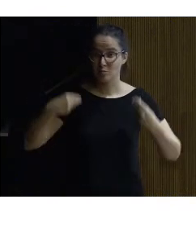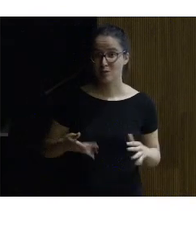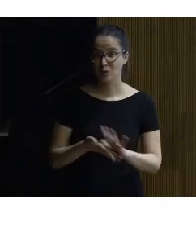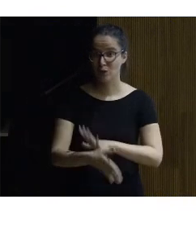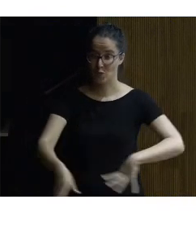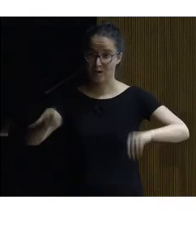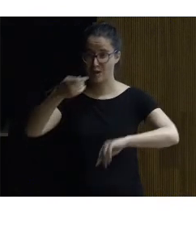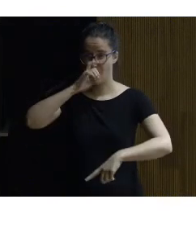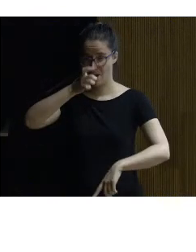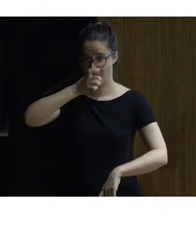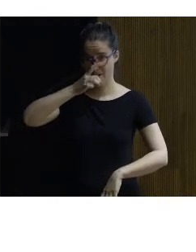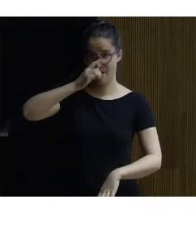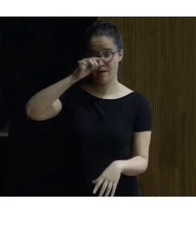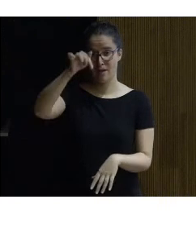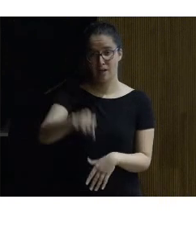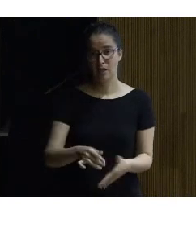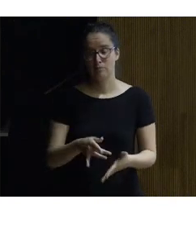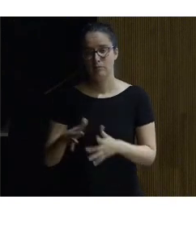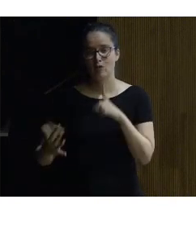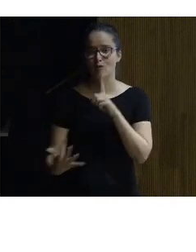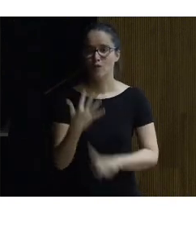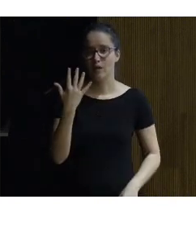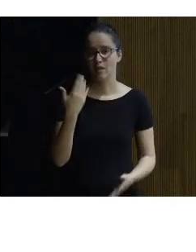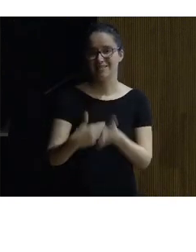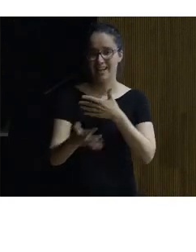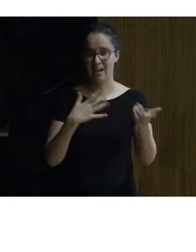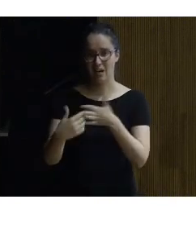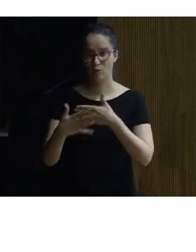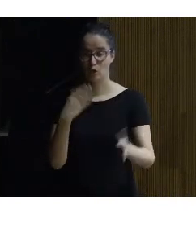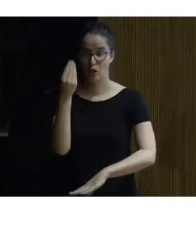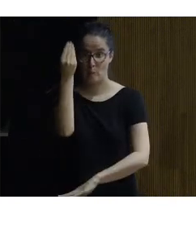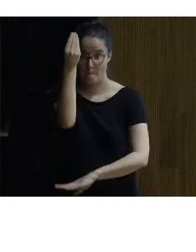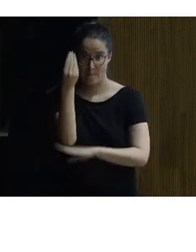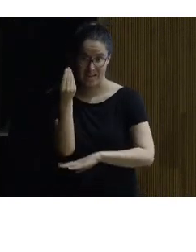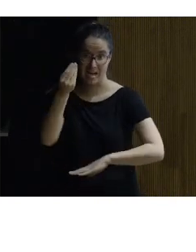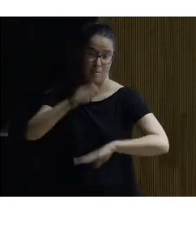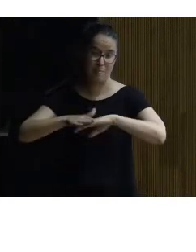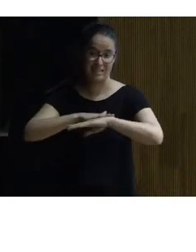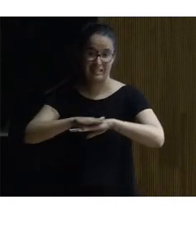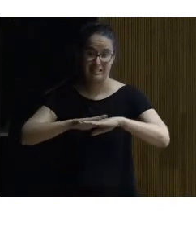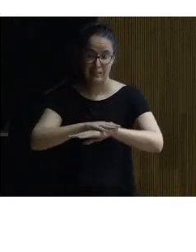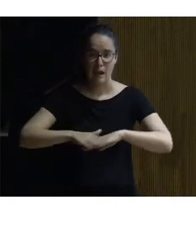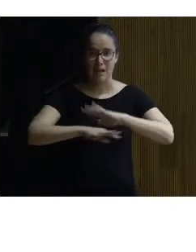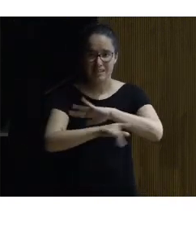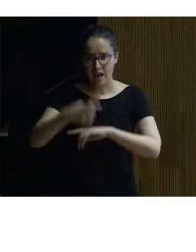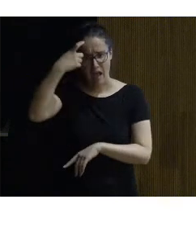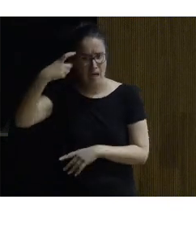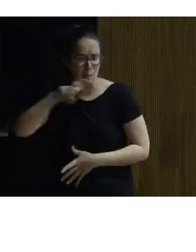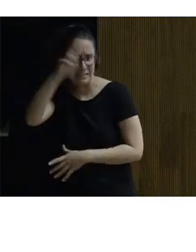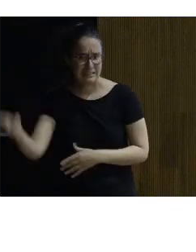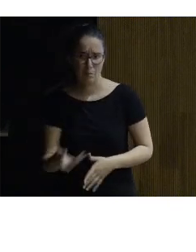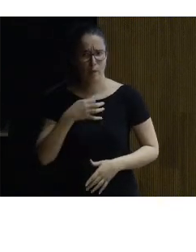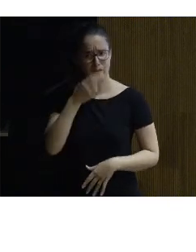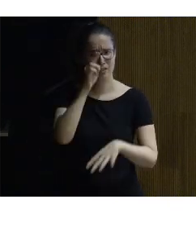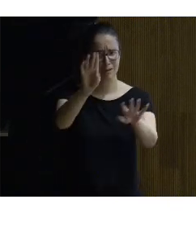una catedral antigua aquí se inspiró el autor de los pilares de la tierra Harry Potter muchas cosas se puede visitar